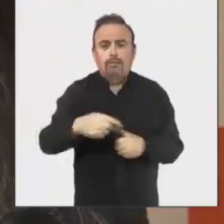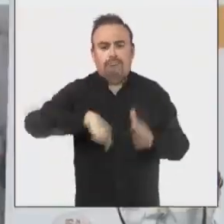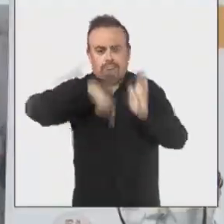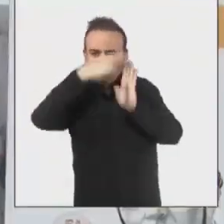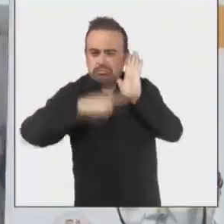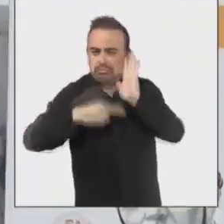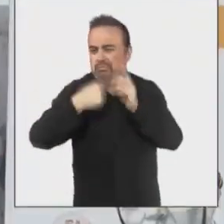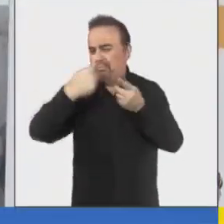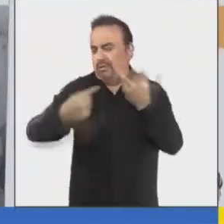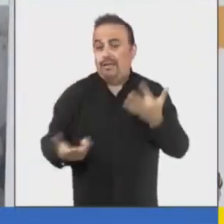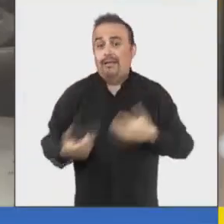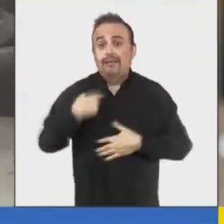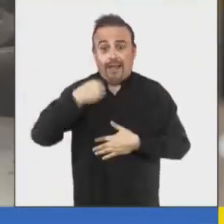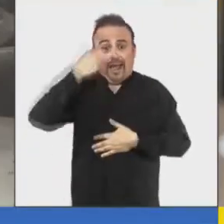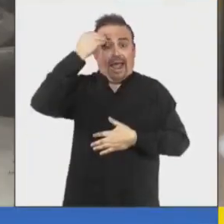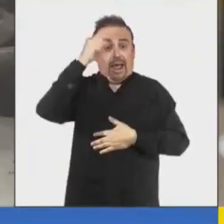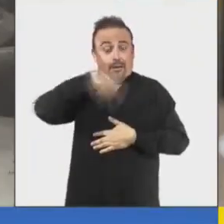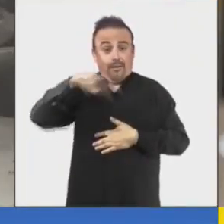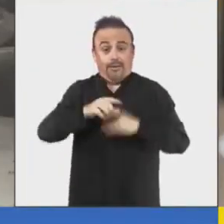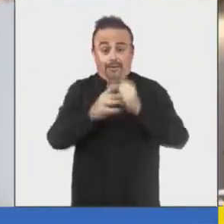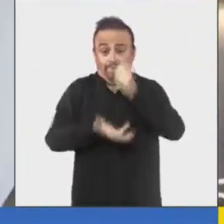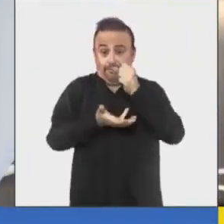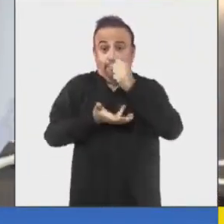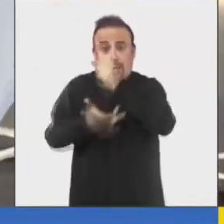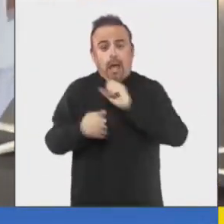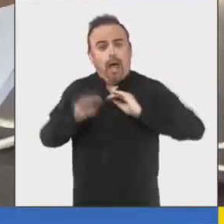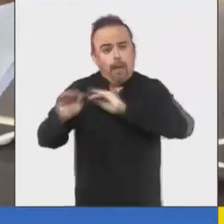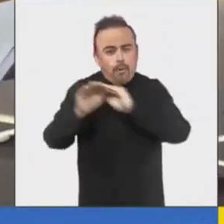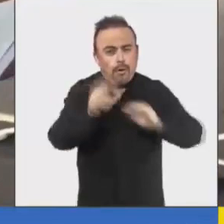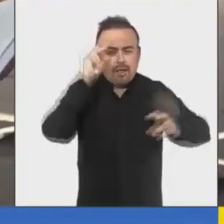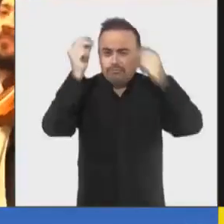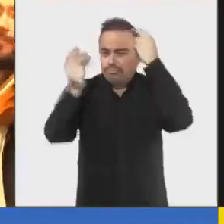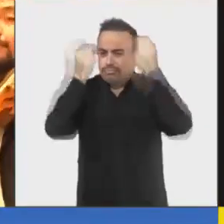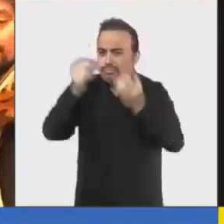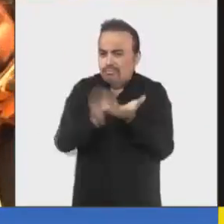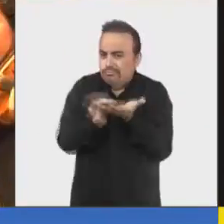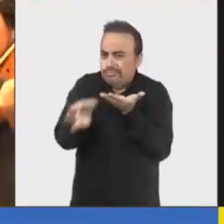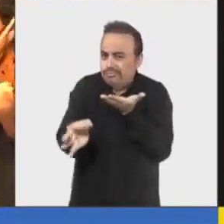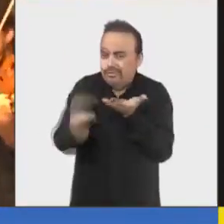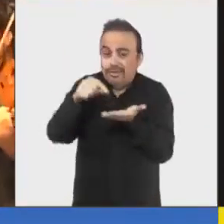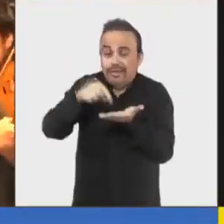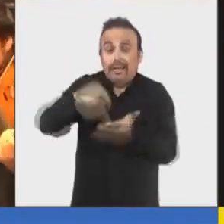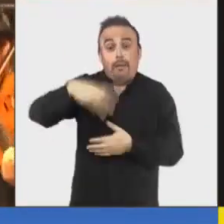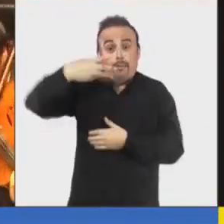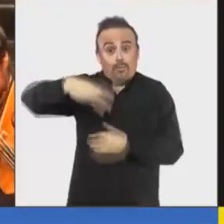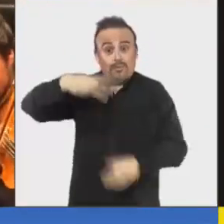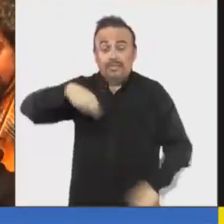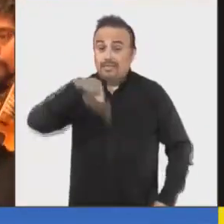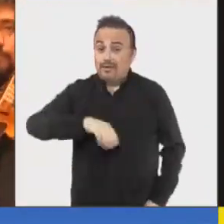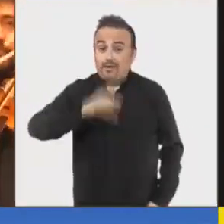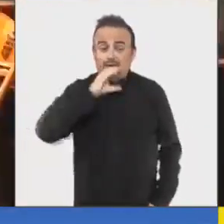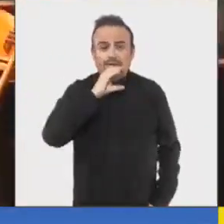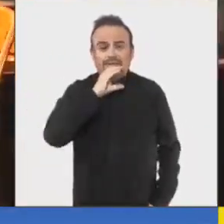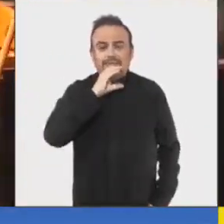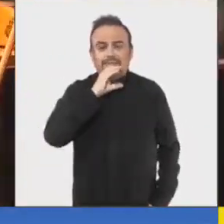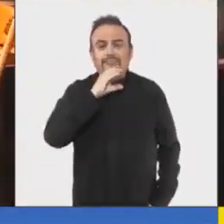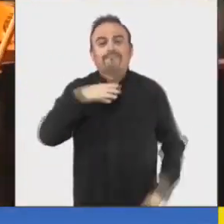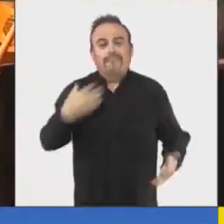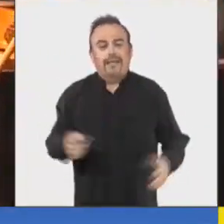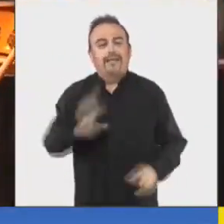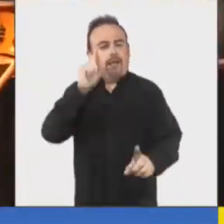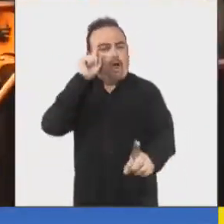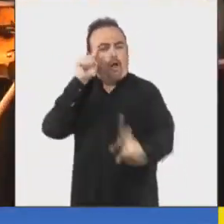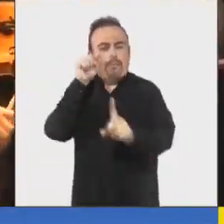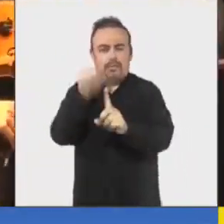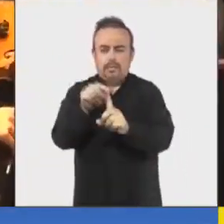artes. Cabe recordar que el Fondo de Apoyo a las Iniciativas Culturales Comunales FAIC de la Municipalidad de Concepción tiene